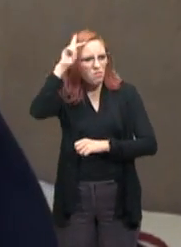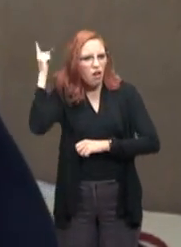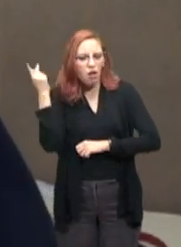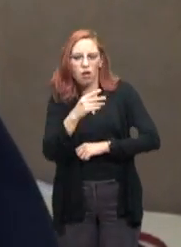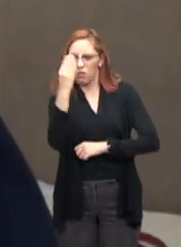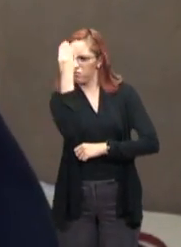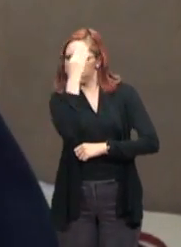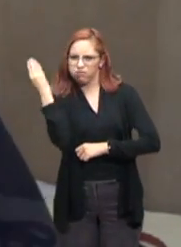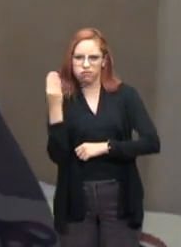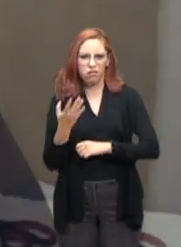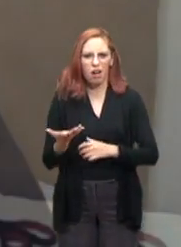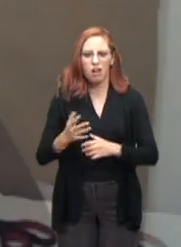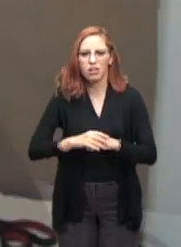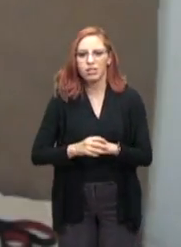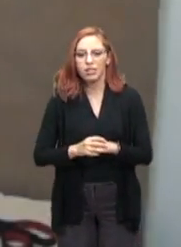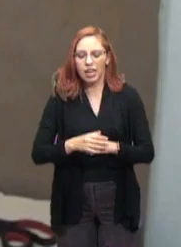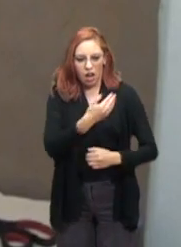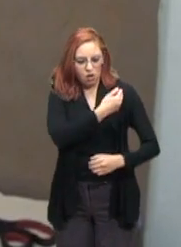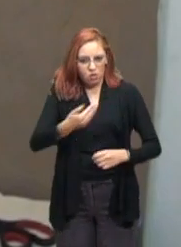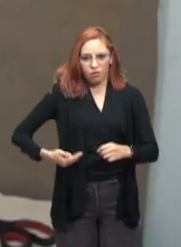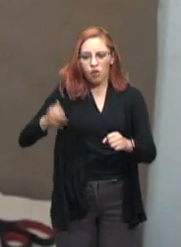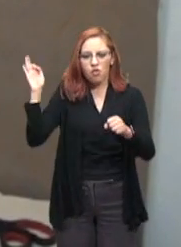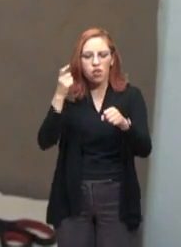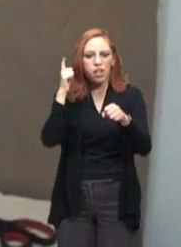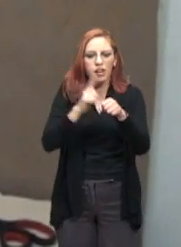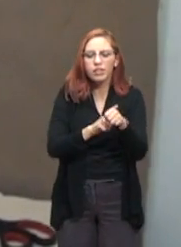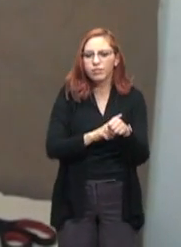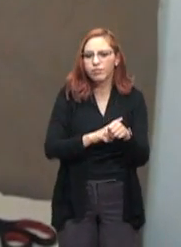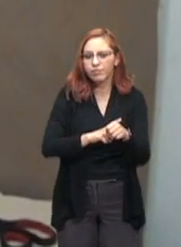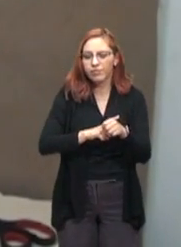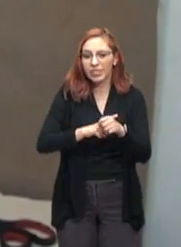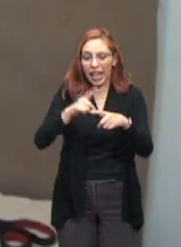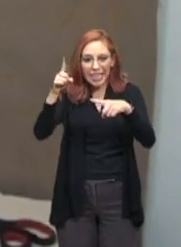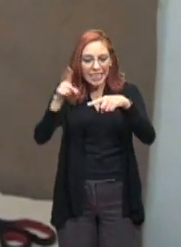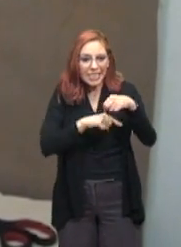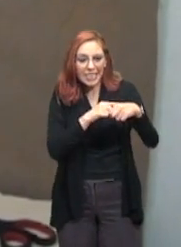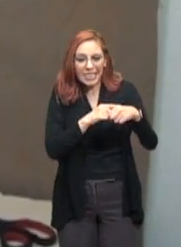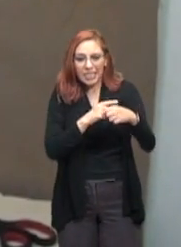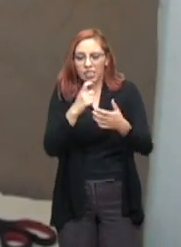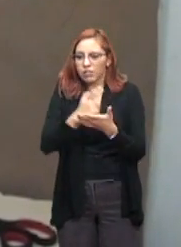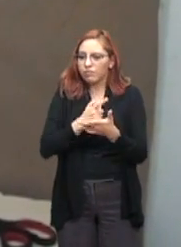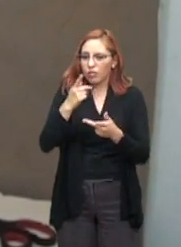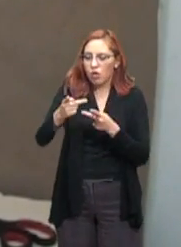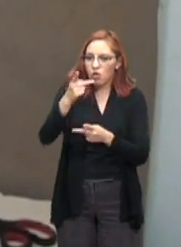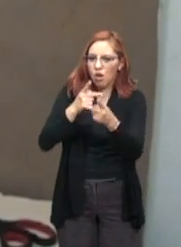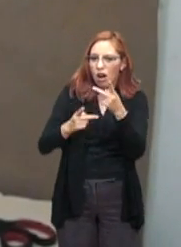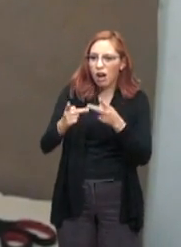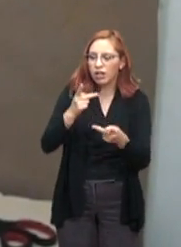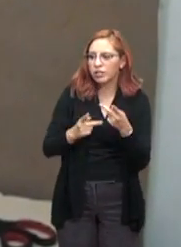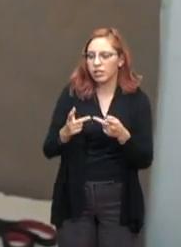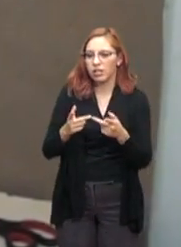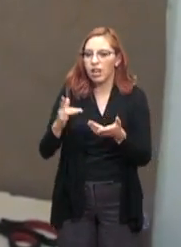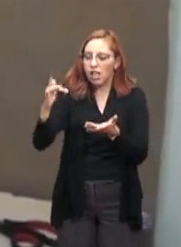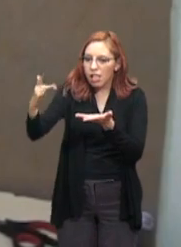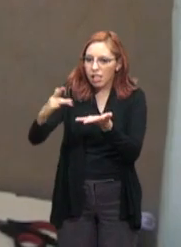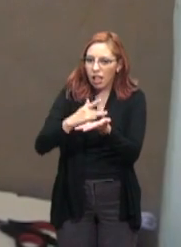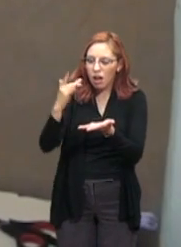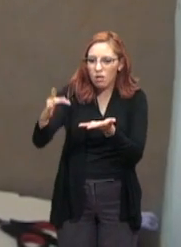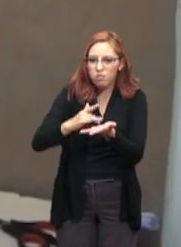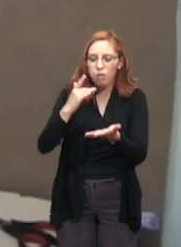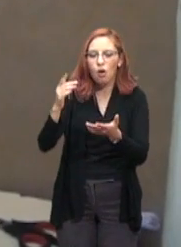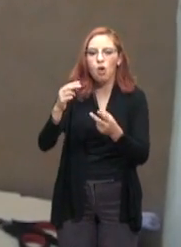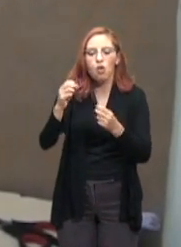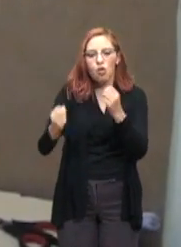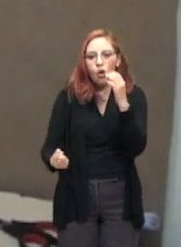gobierno federal no entienda fondos fideicomisos que estaban destinados para el apoyo y la modernización